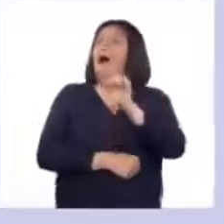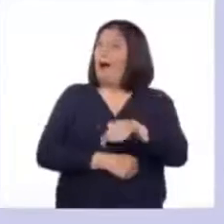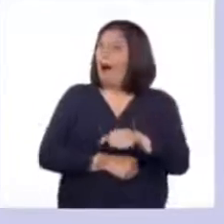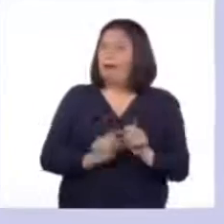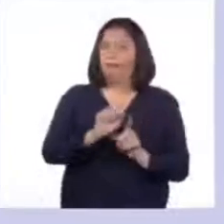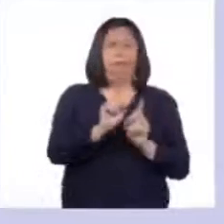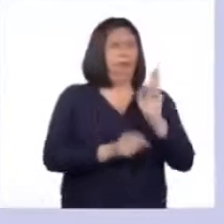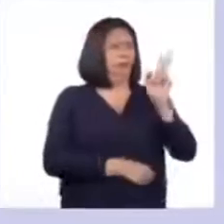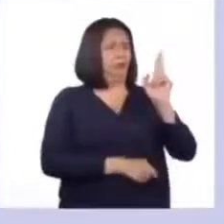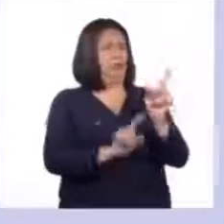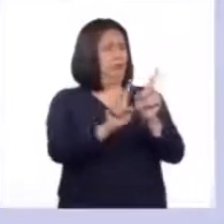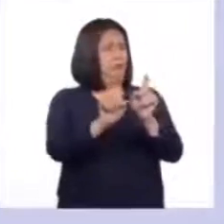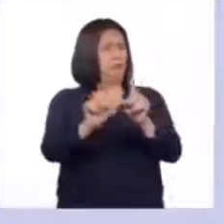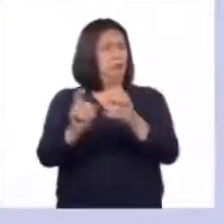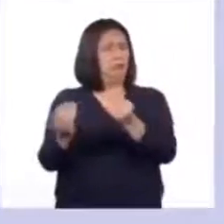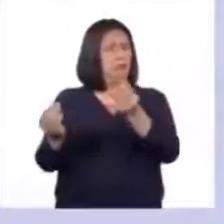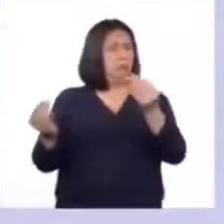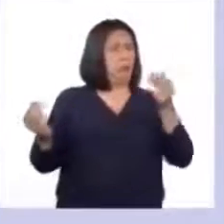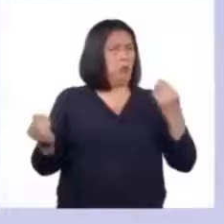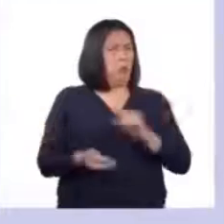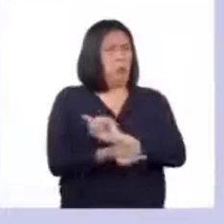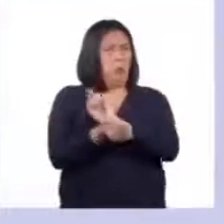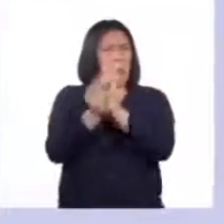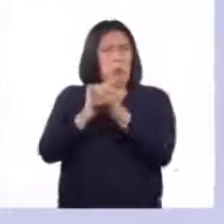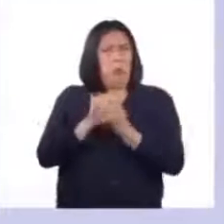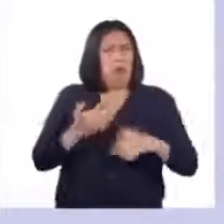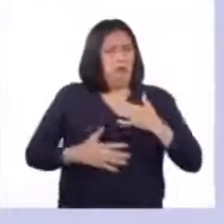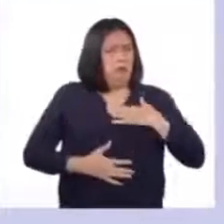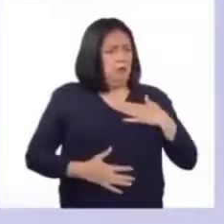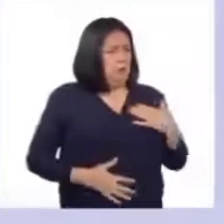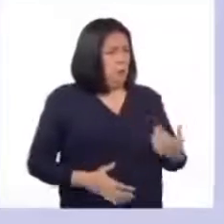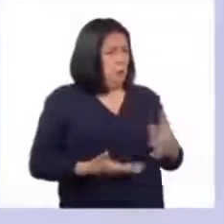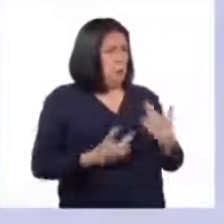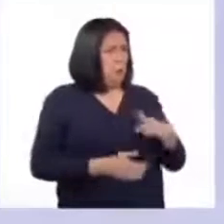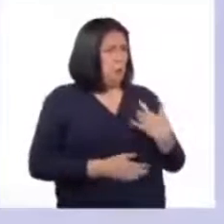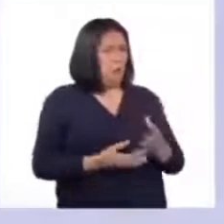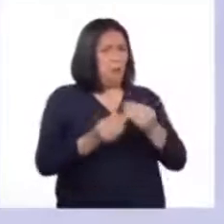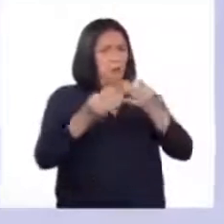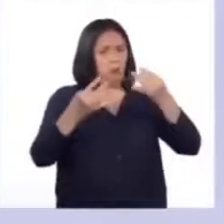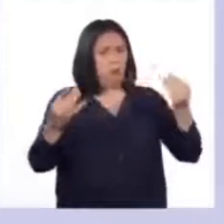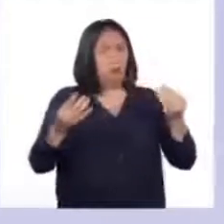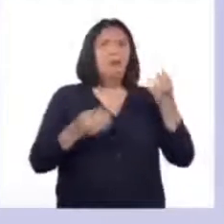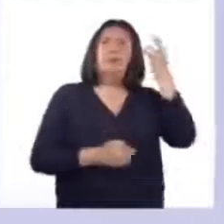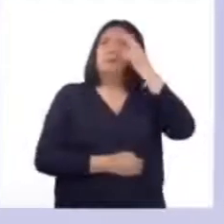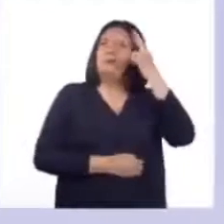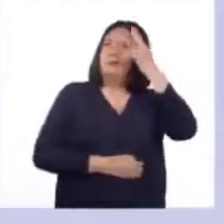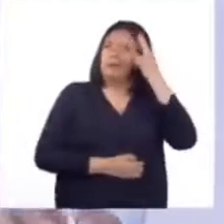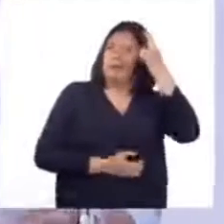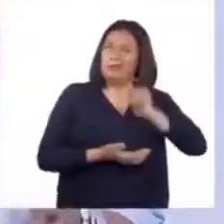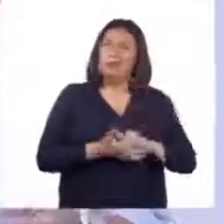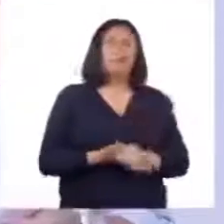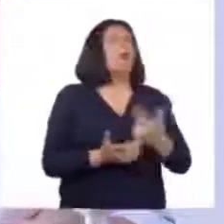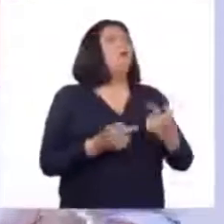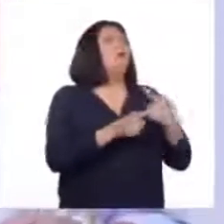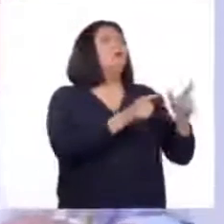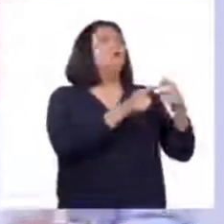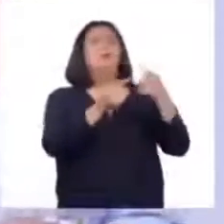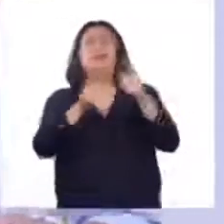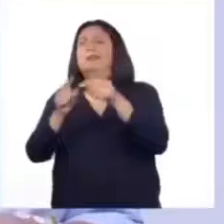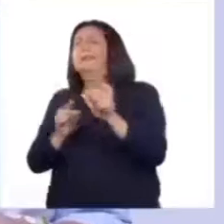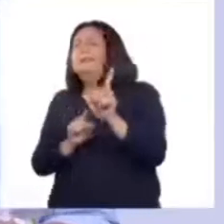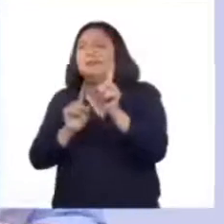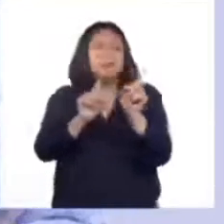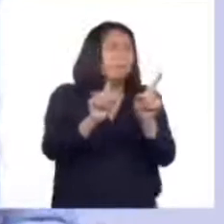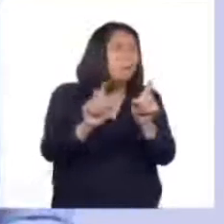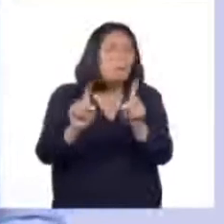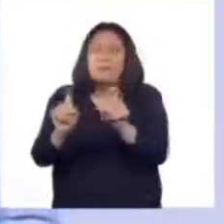preguntas sobre la pubertad y los cambios que ocurren en esta etapa son demasiados. Por eso hemos hecho una ronda de preguntas. Y hemos recibido algunas de